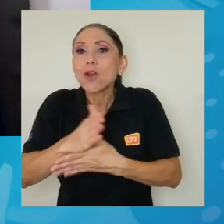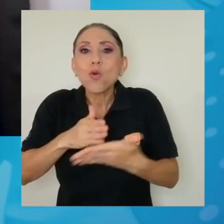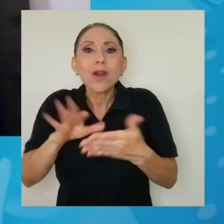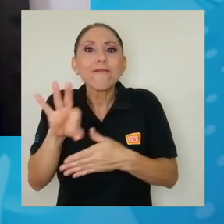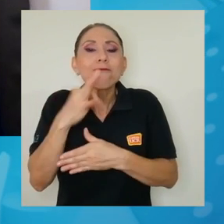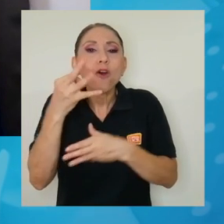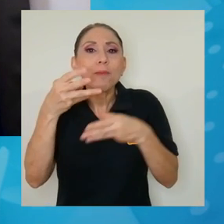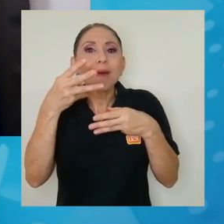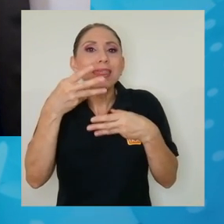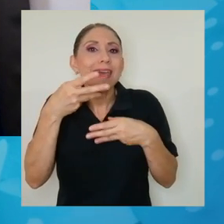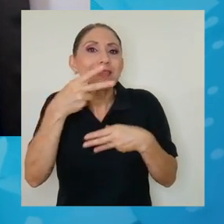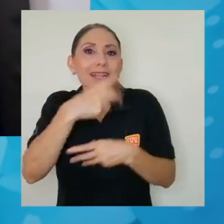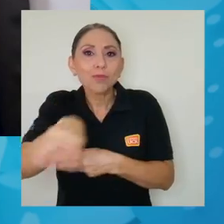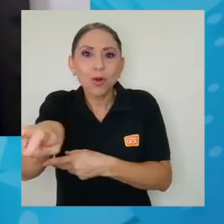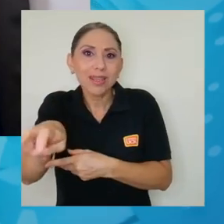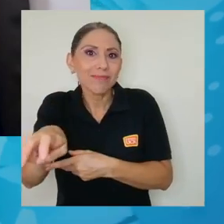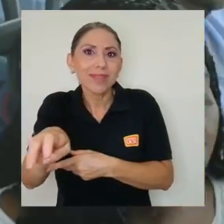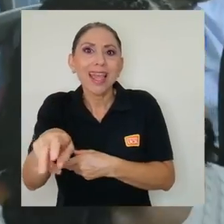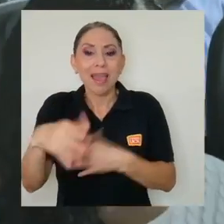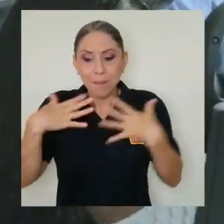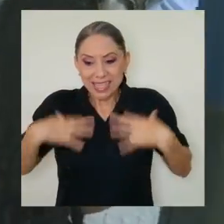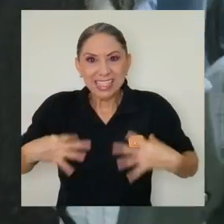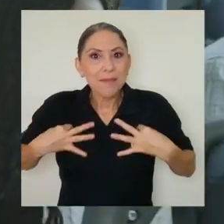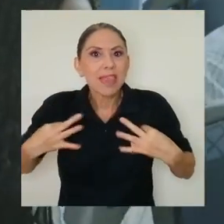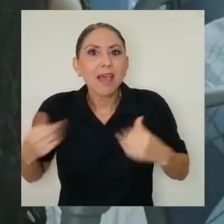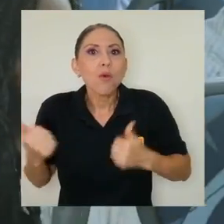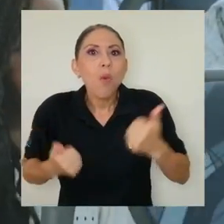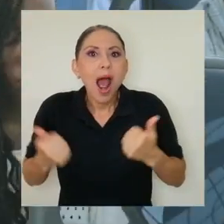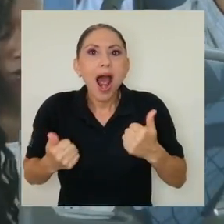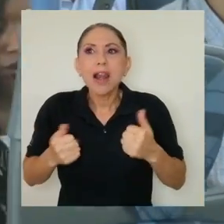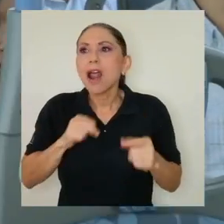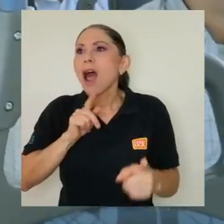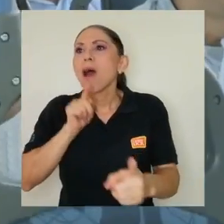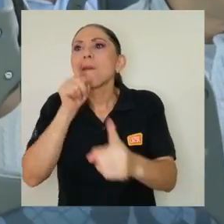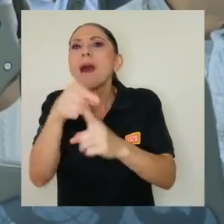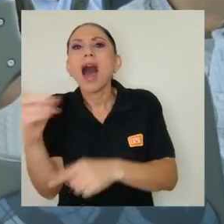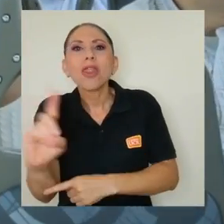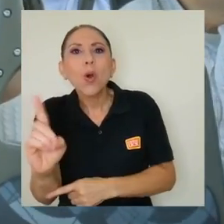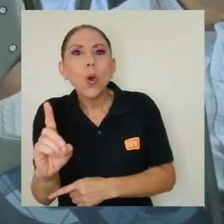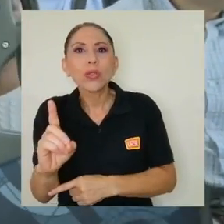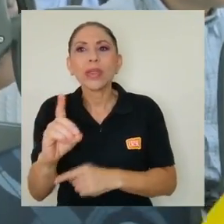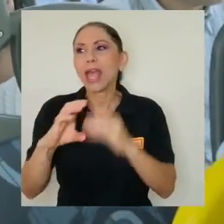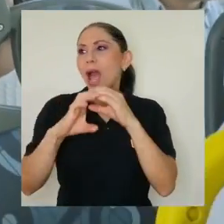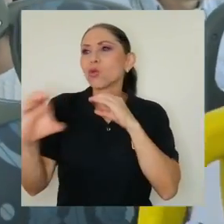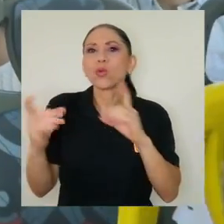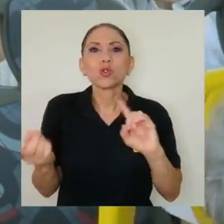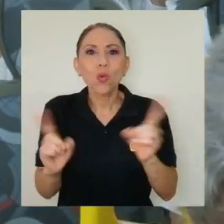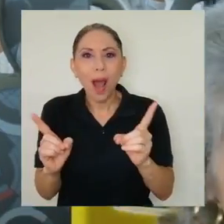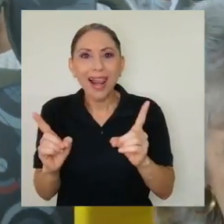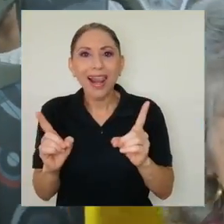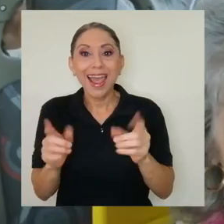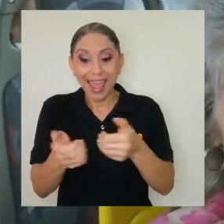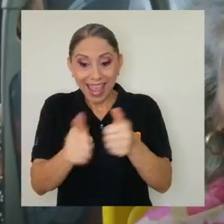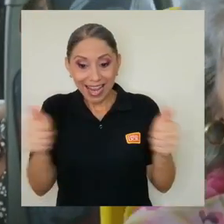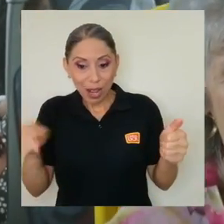la ruta, la placa, el autobús, a dónde va y en el mapa interactivo uno puede encontrar las mujeres que se encuentran